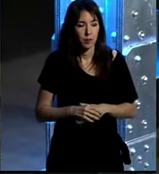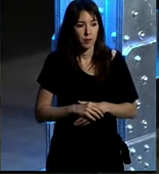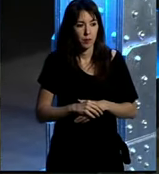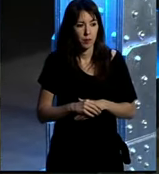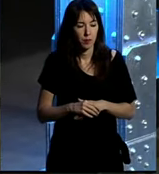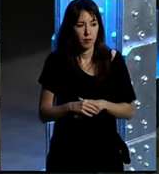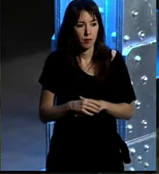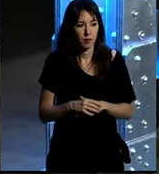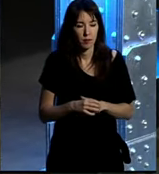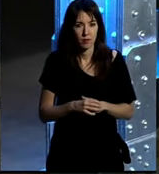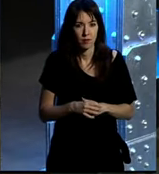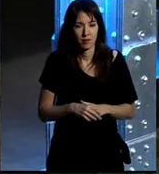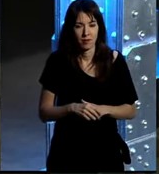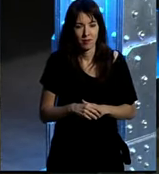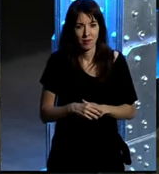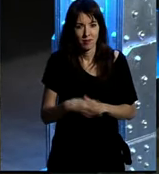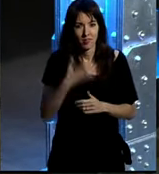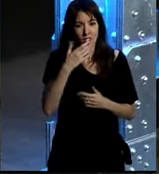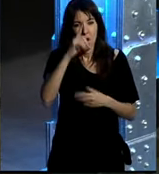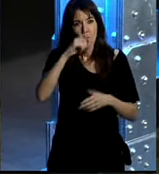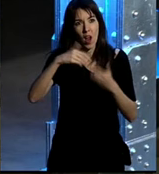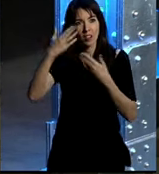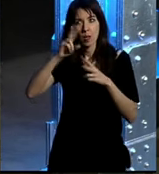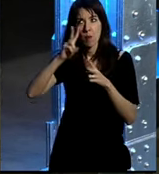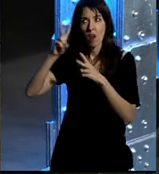yo yo siempre vuelvo atrás en el tiempo